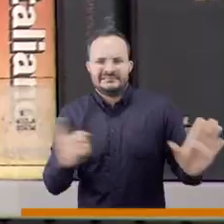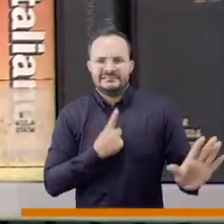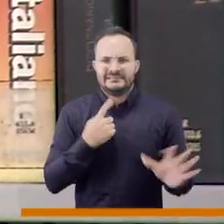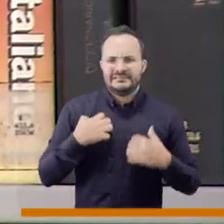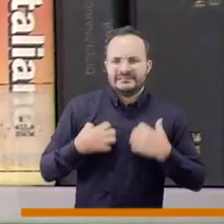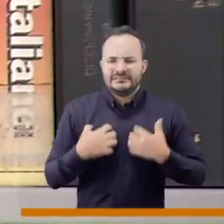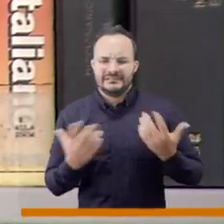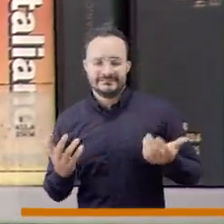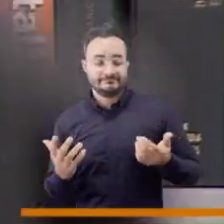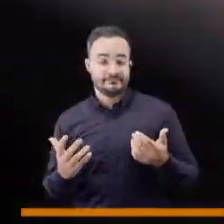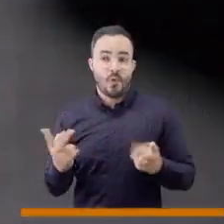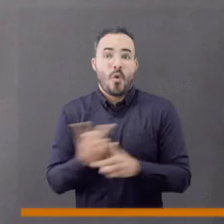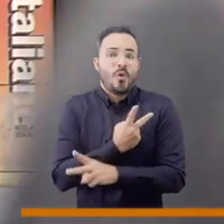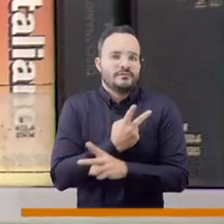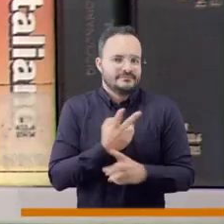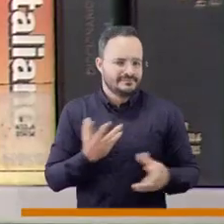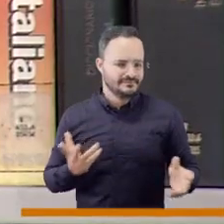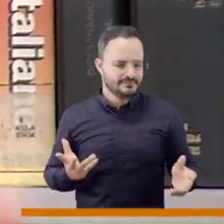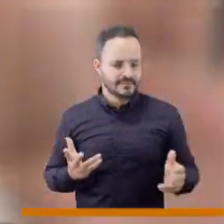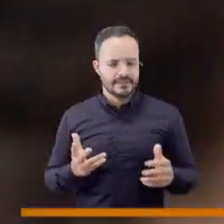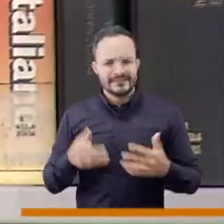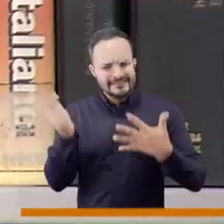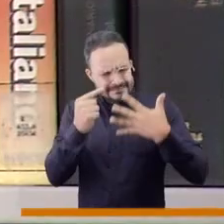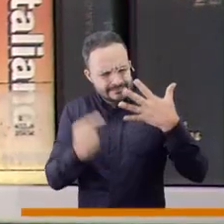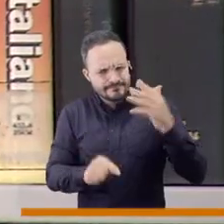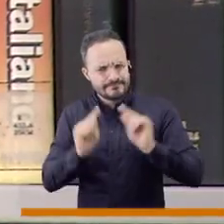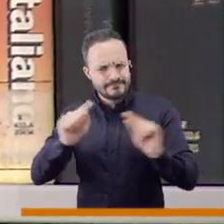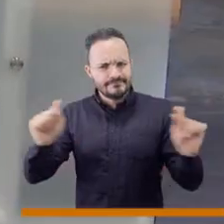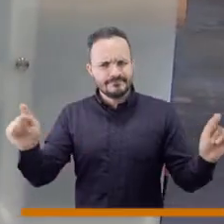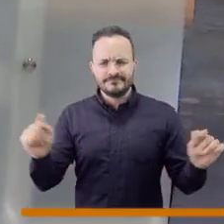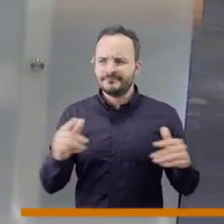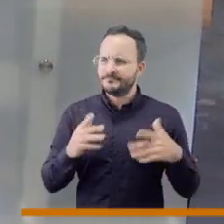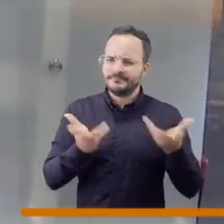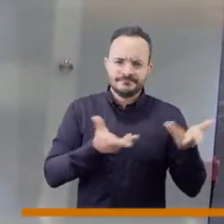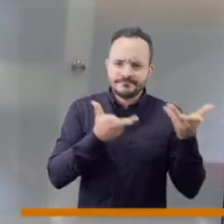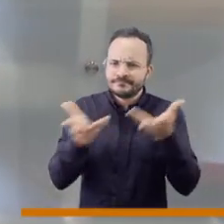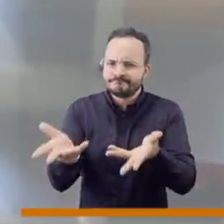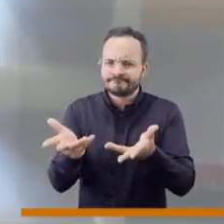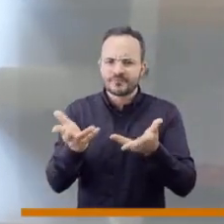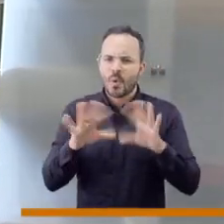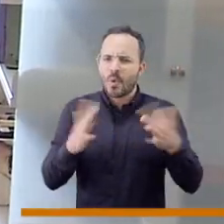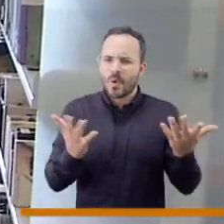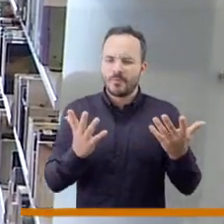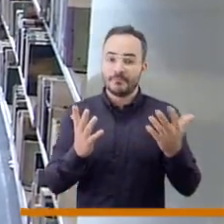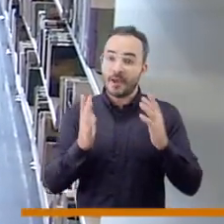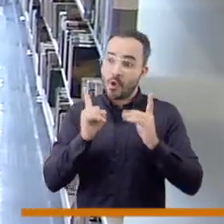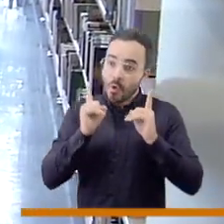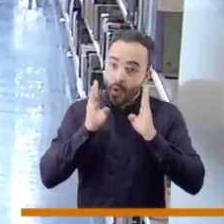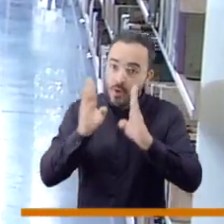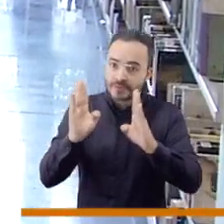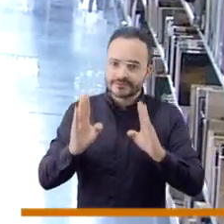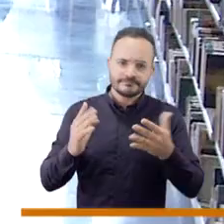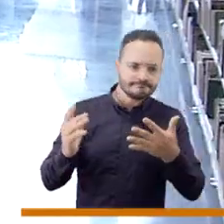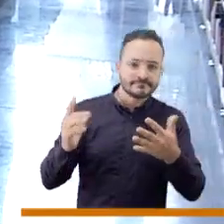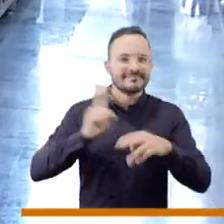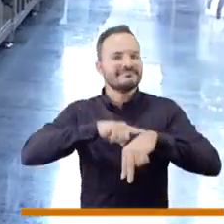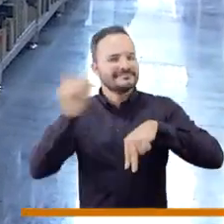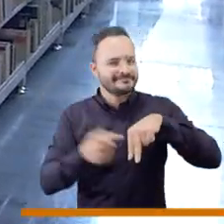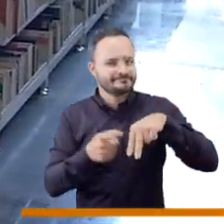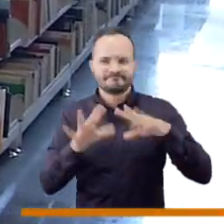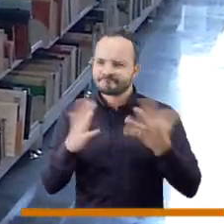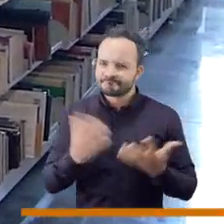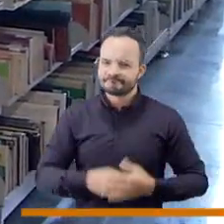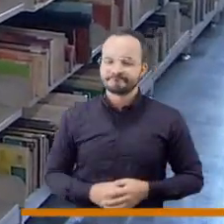trastornos bipolar, esquizofrenia, bueno, en fin, y además viven violencia. ¿Cómo poder brindarles una atención que